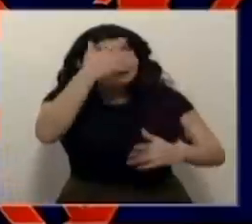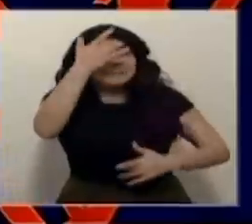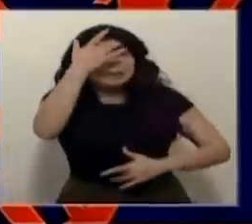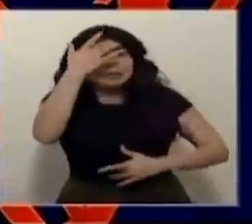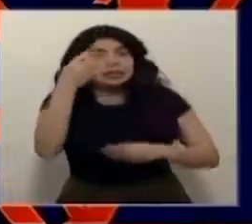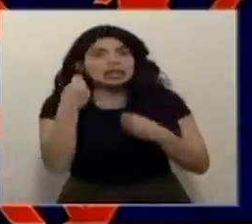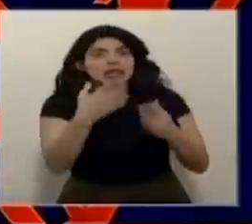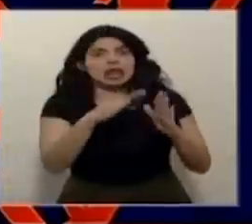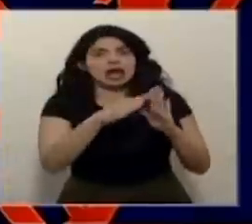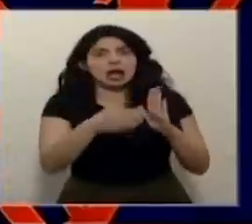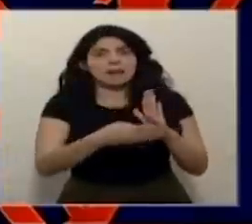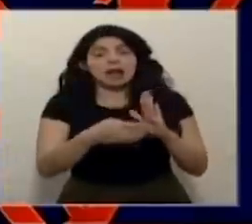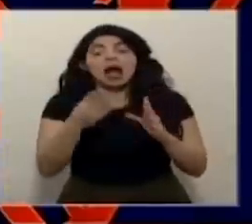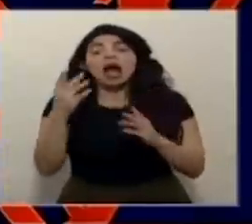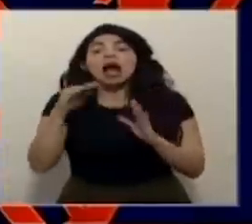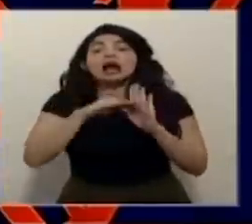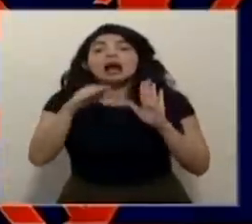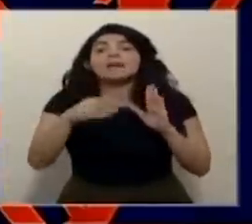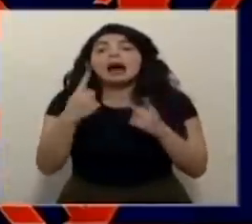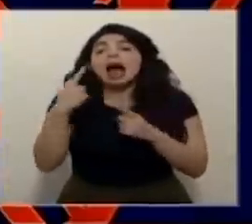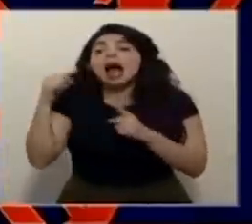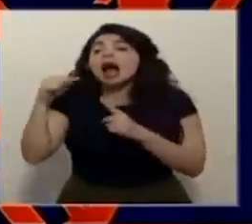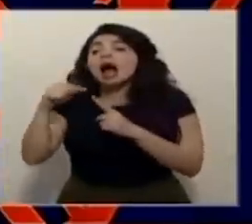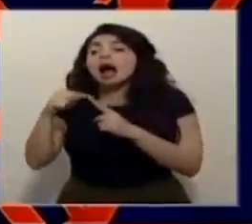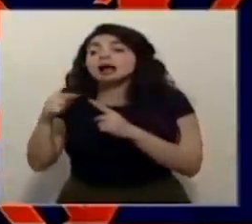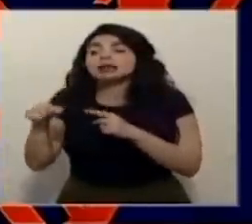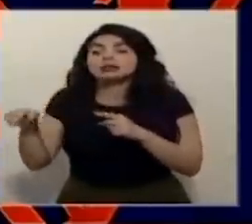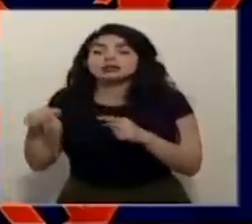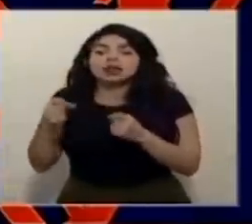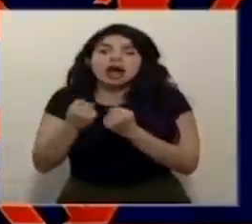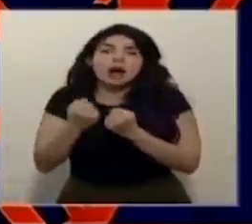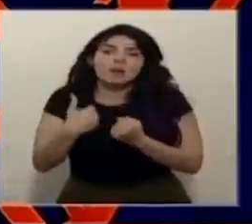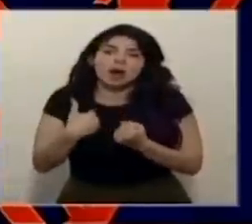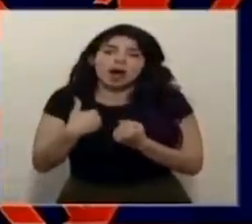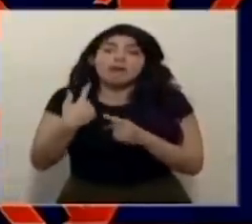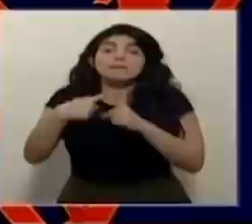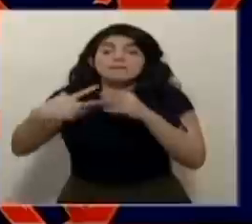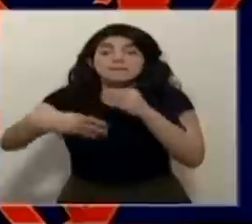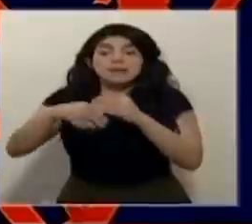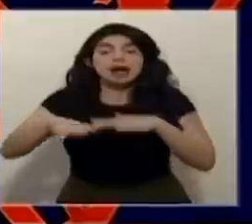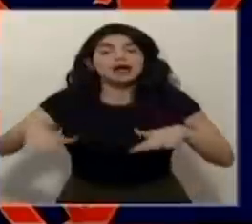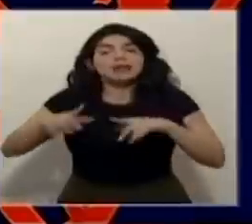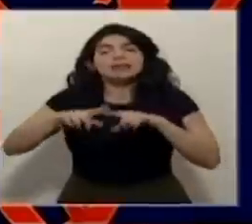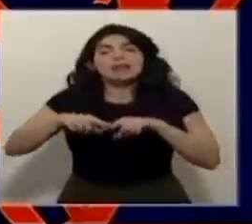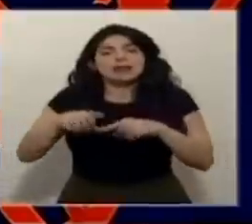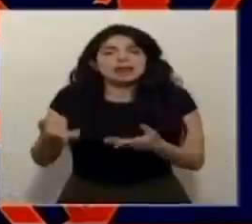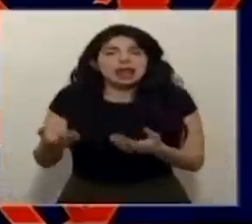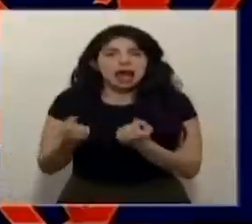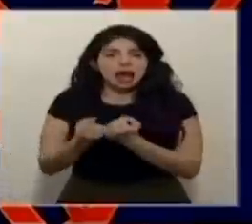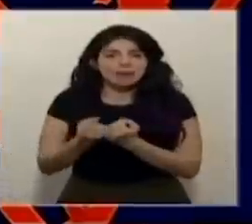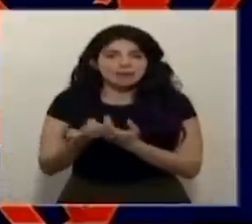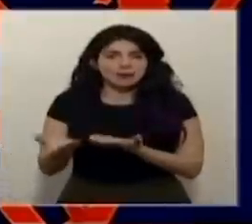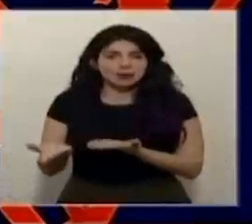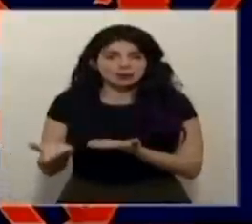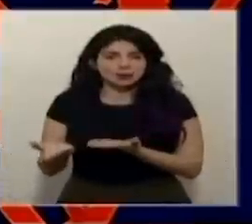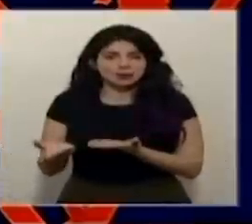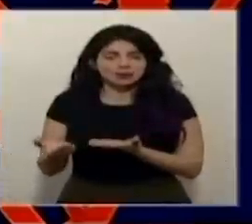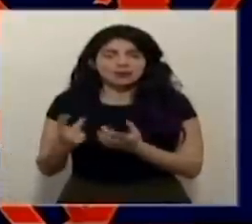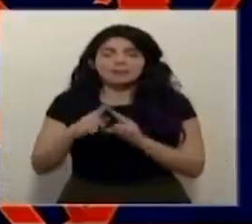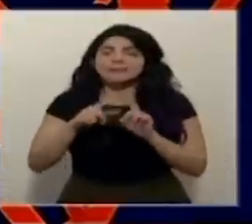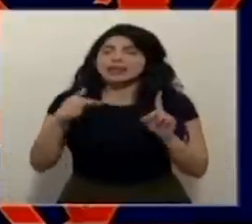donde nos dé la capacidad de la institución y la que vamos a ampliar pero yo estoy seguro de que